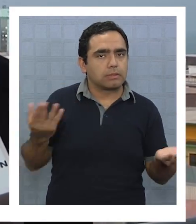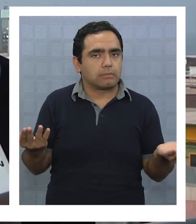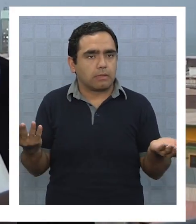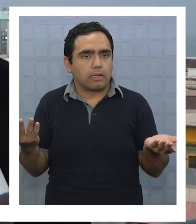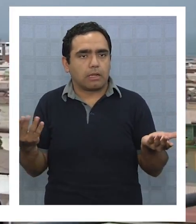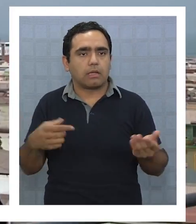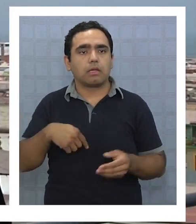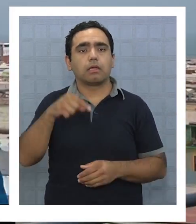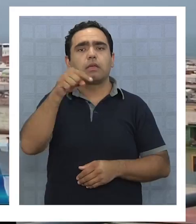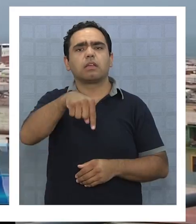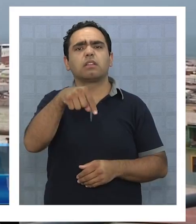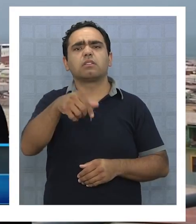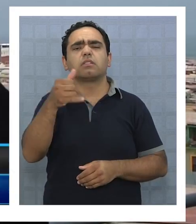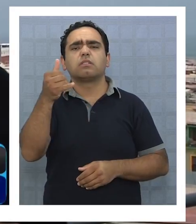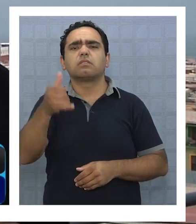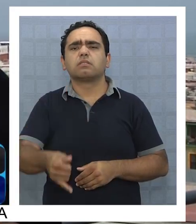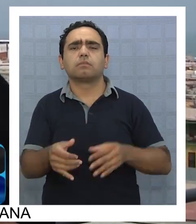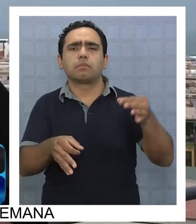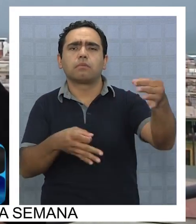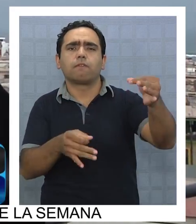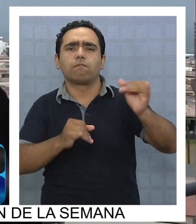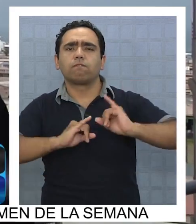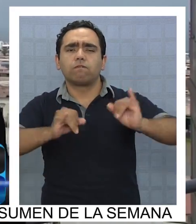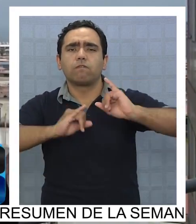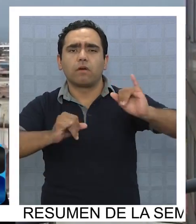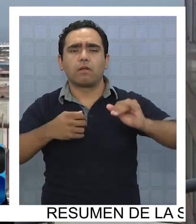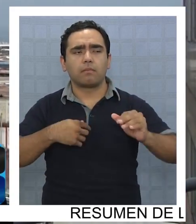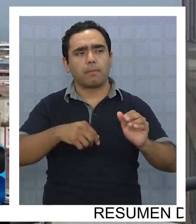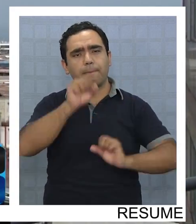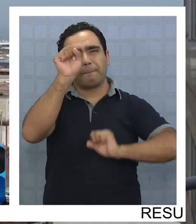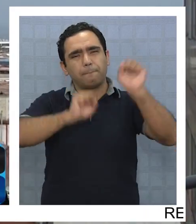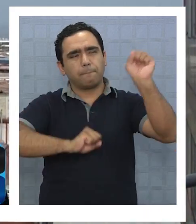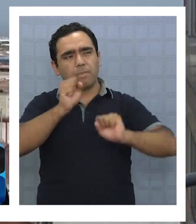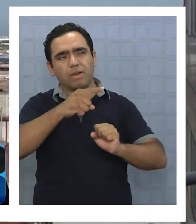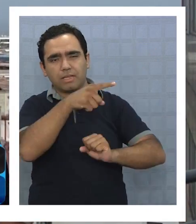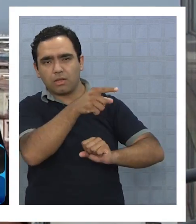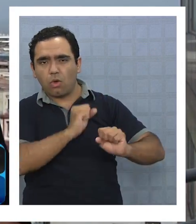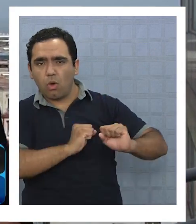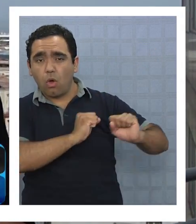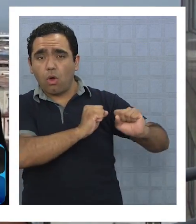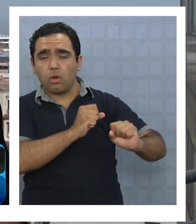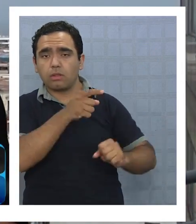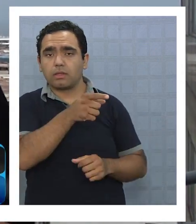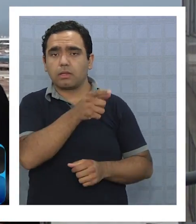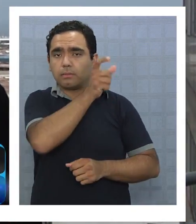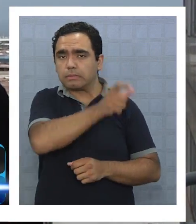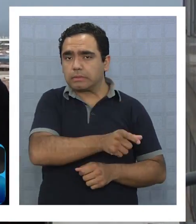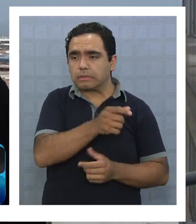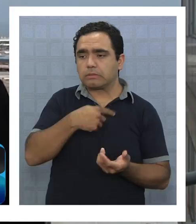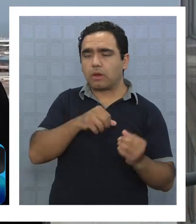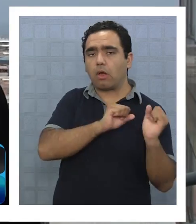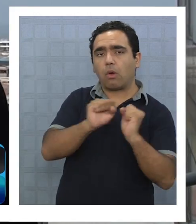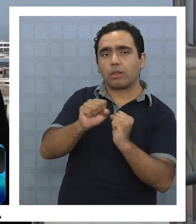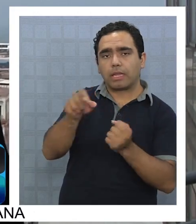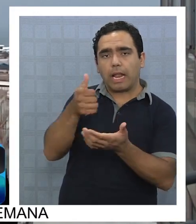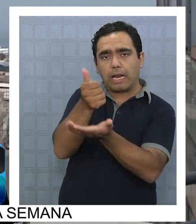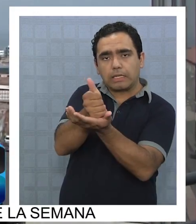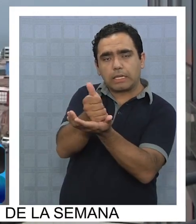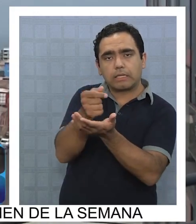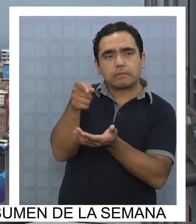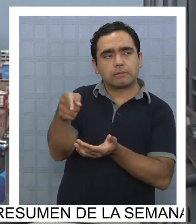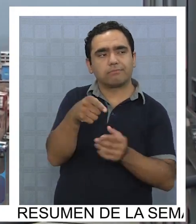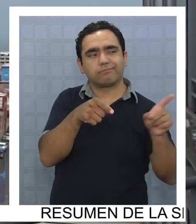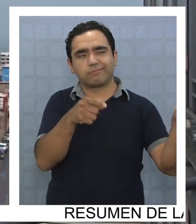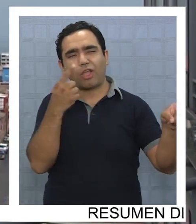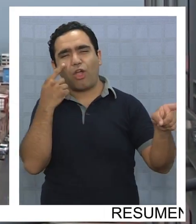meses de una elección municipal. Esto informe siempre el sector político adversario, en este caso al alcalde Soria, lo ha sacado